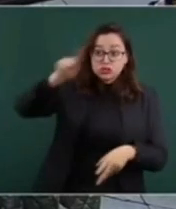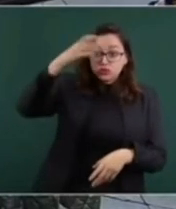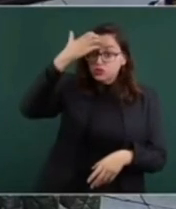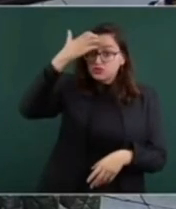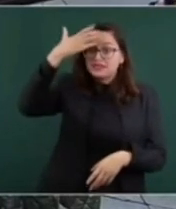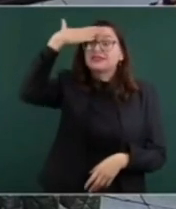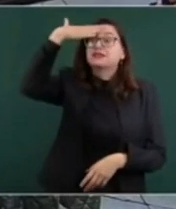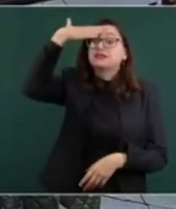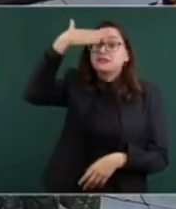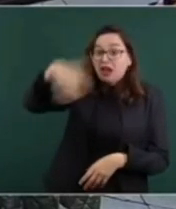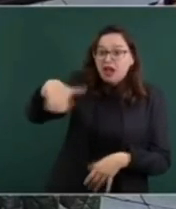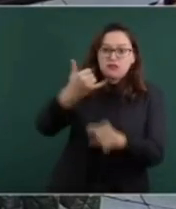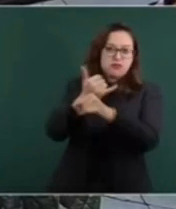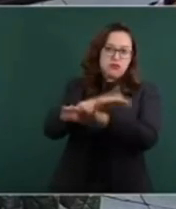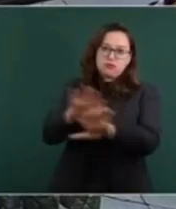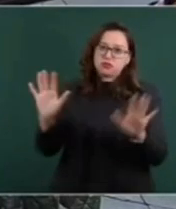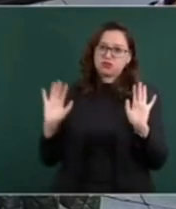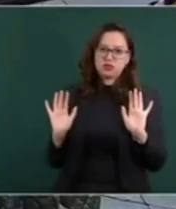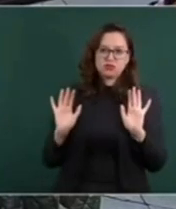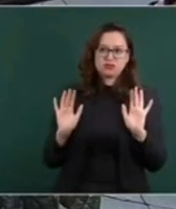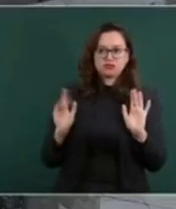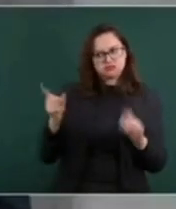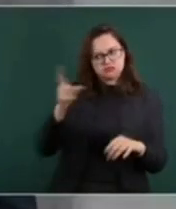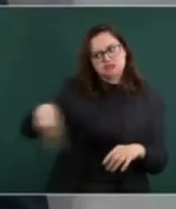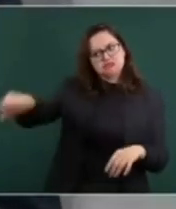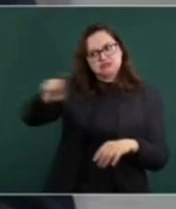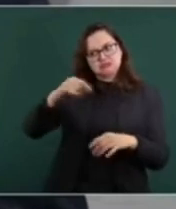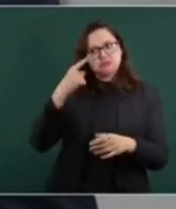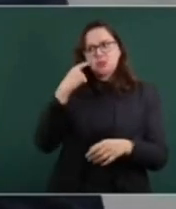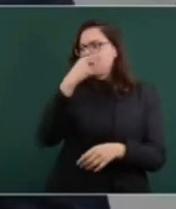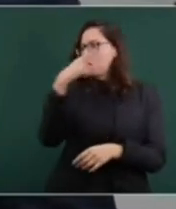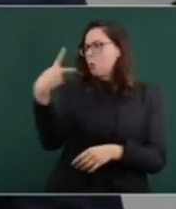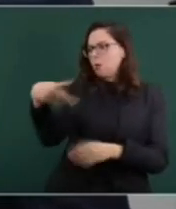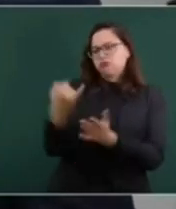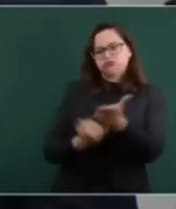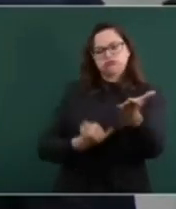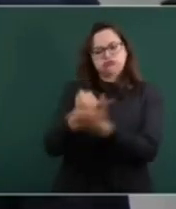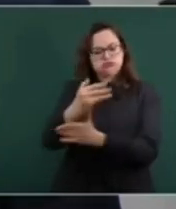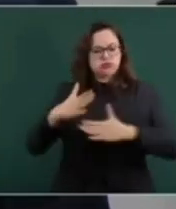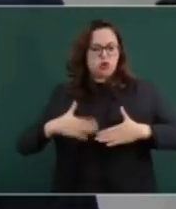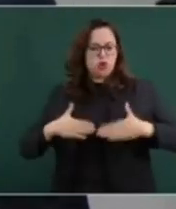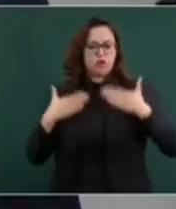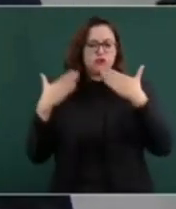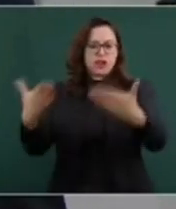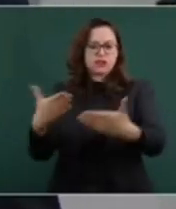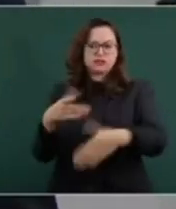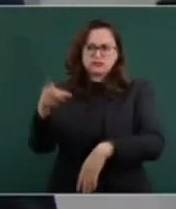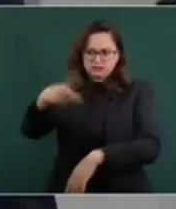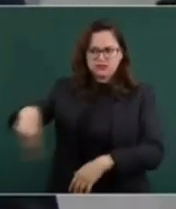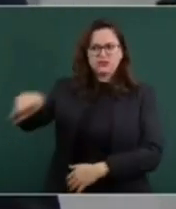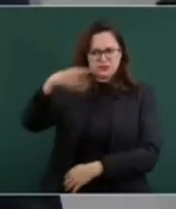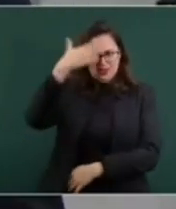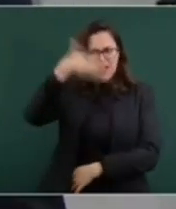la gente se sabe cuidar, sabe lo que le conviene,